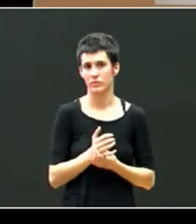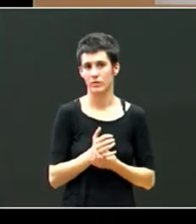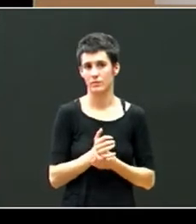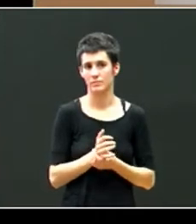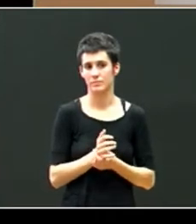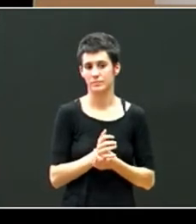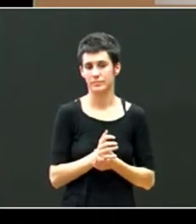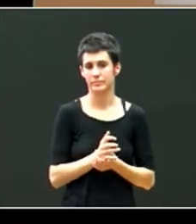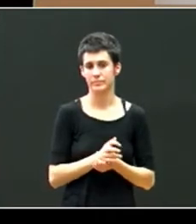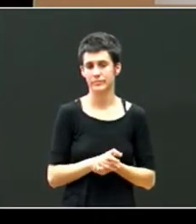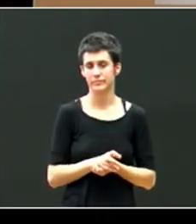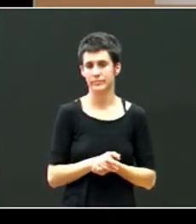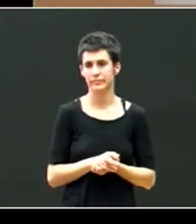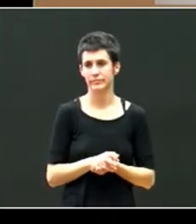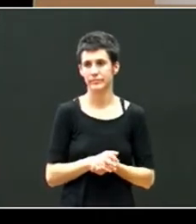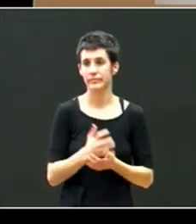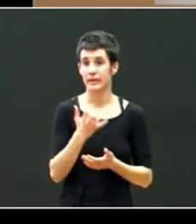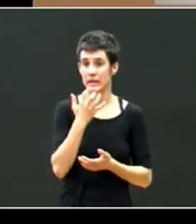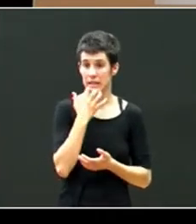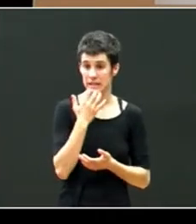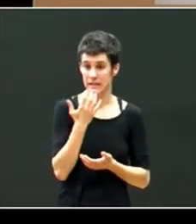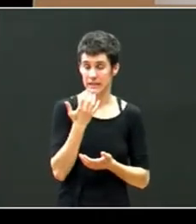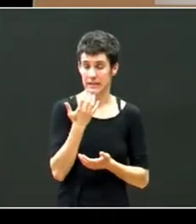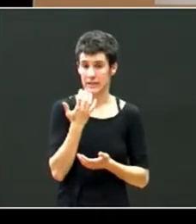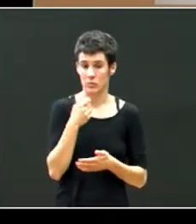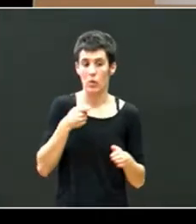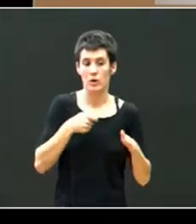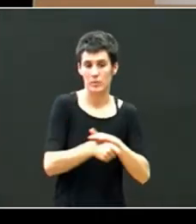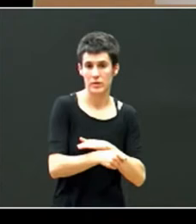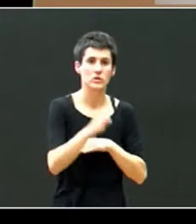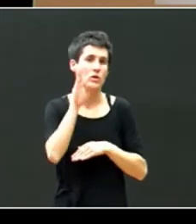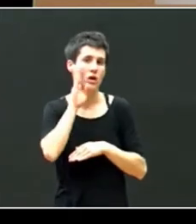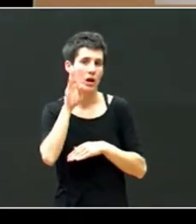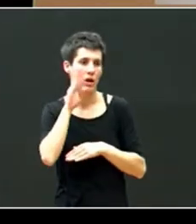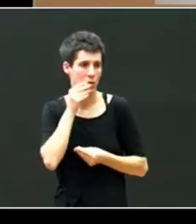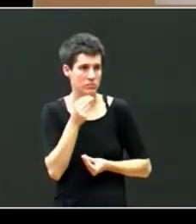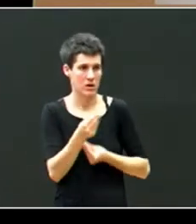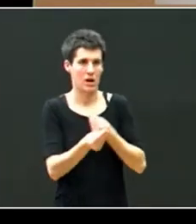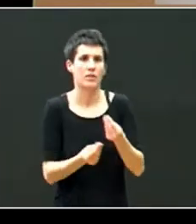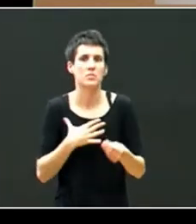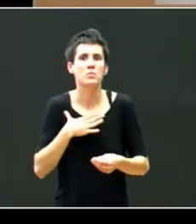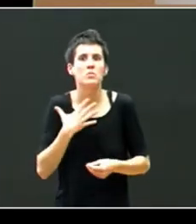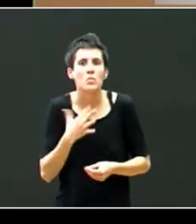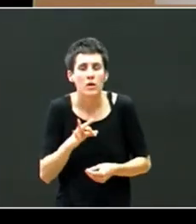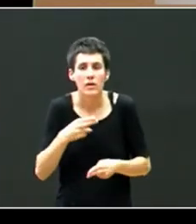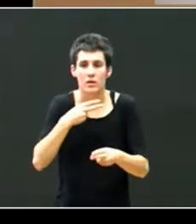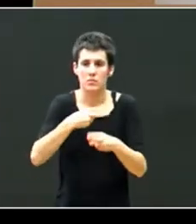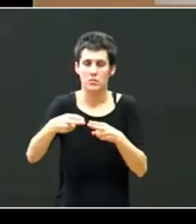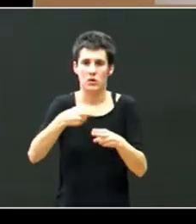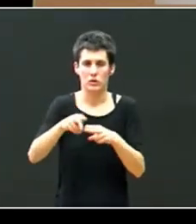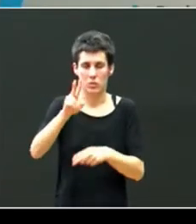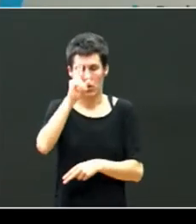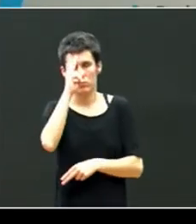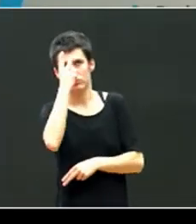si estas impresiones se hacen quizá los políticos cambien de parecer si supieran que